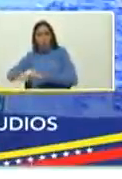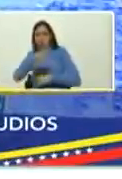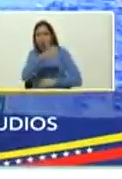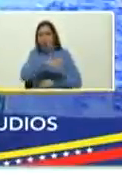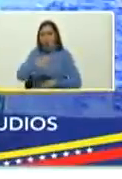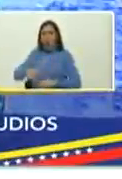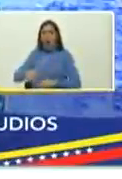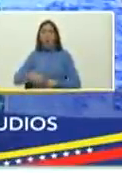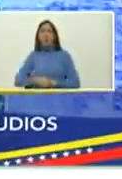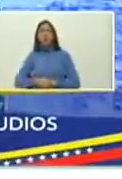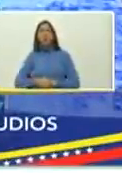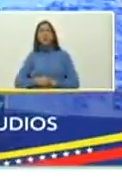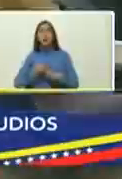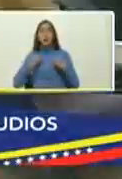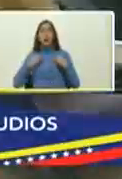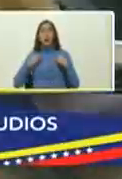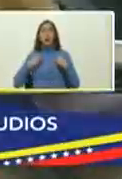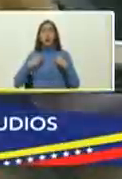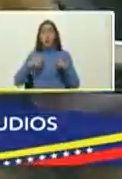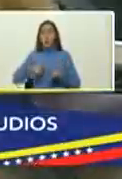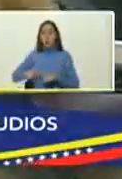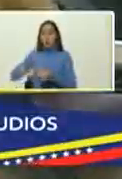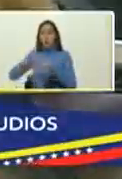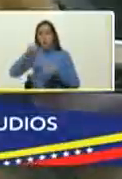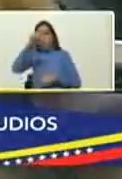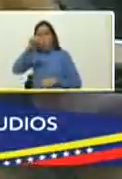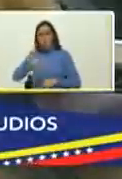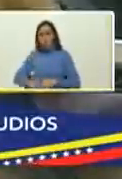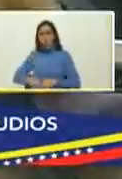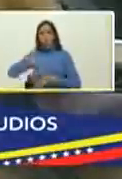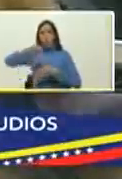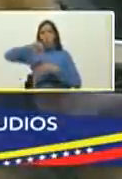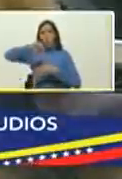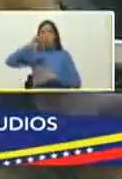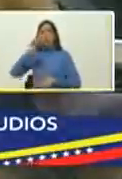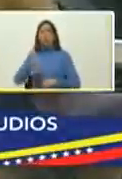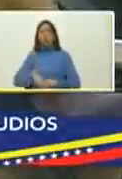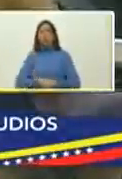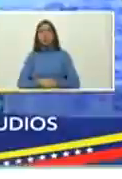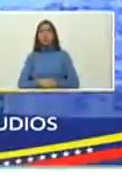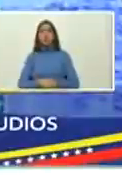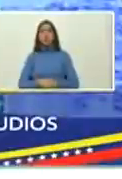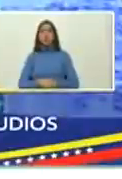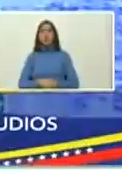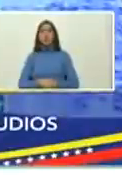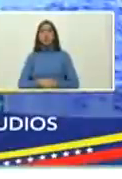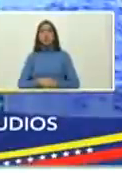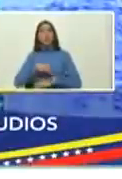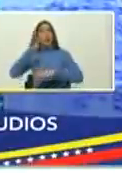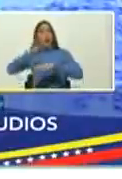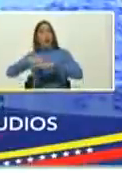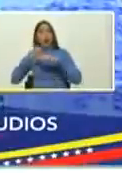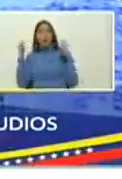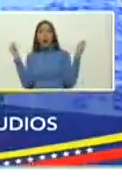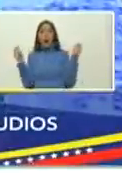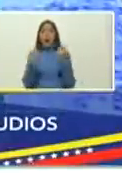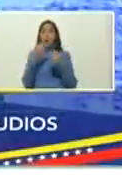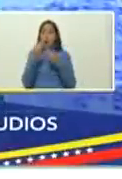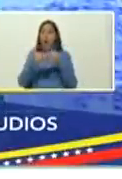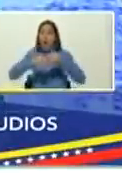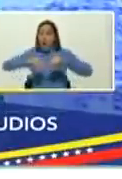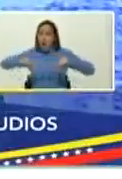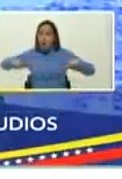araucanos en el extremo sur del continente americano en la llamada campaña al desierto